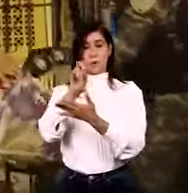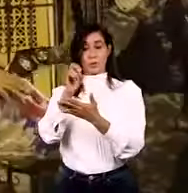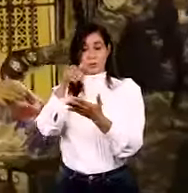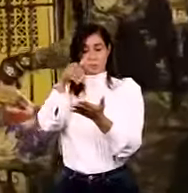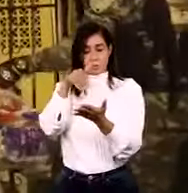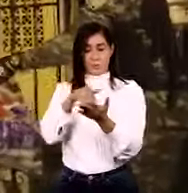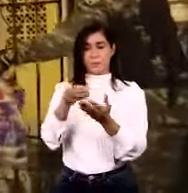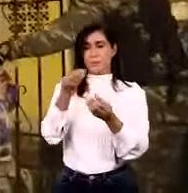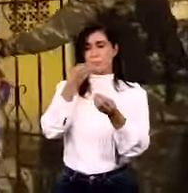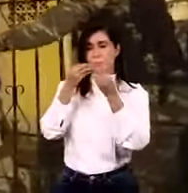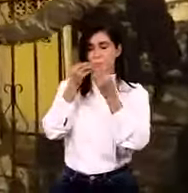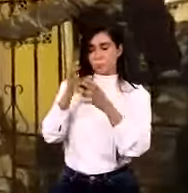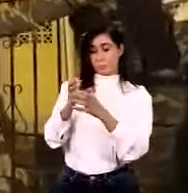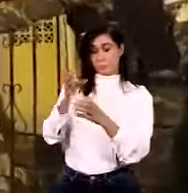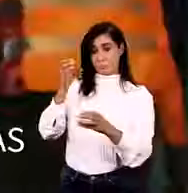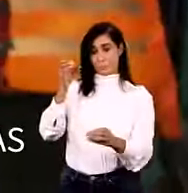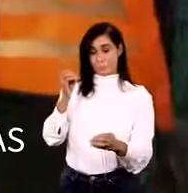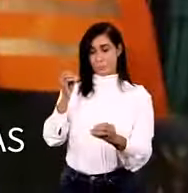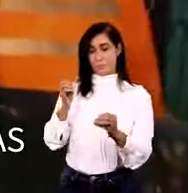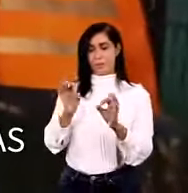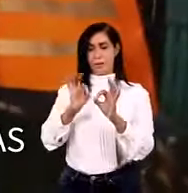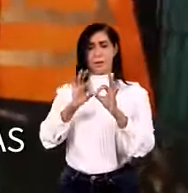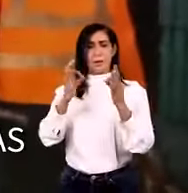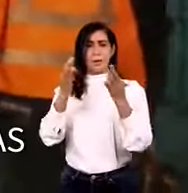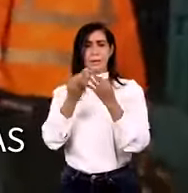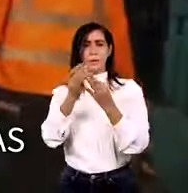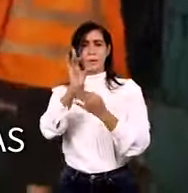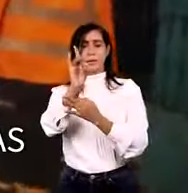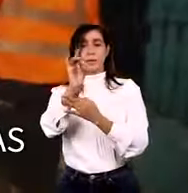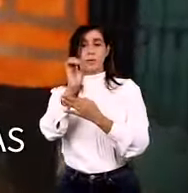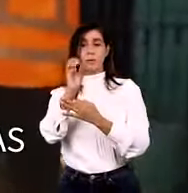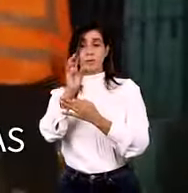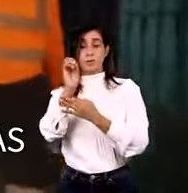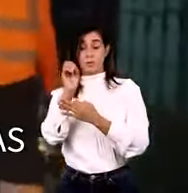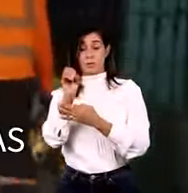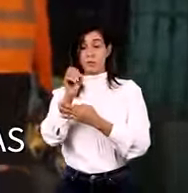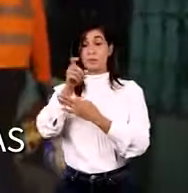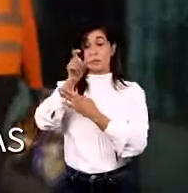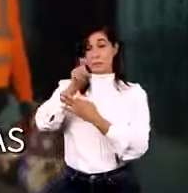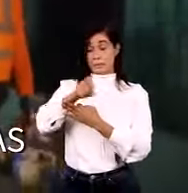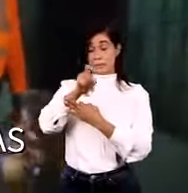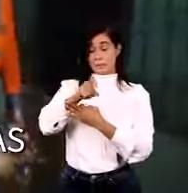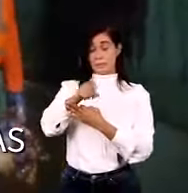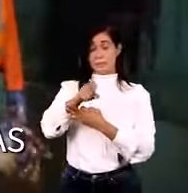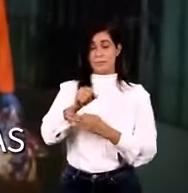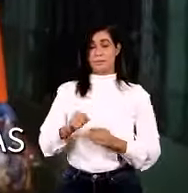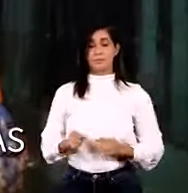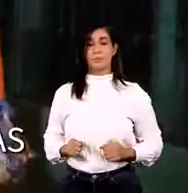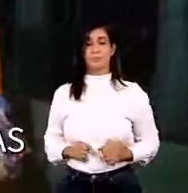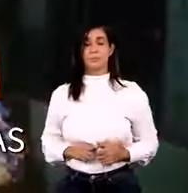.200.000 raciones alimenticias a más de 880.000 familias